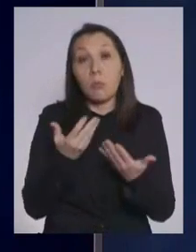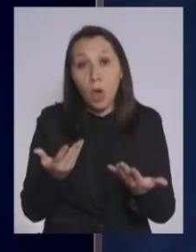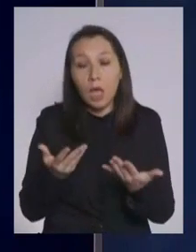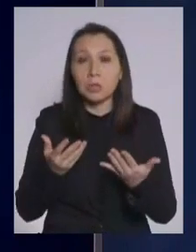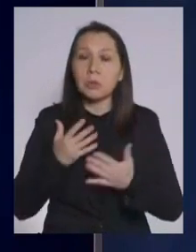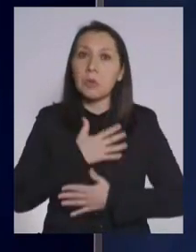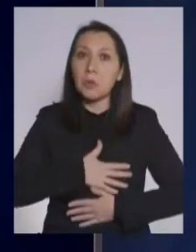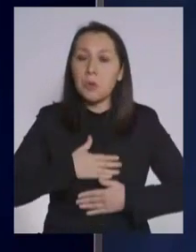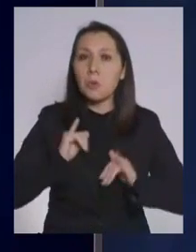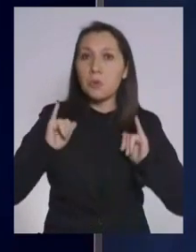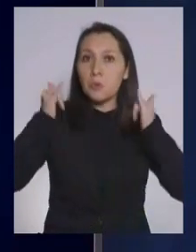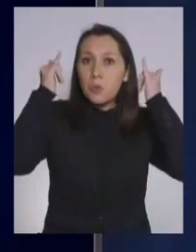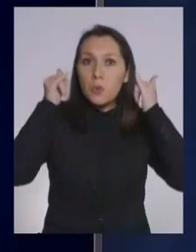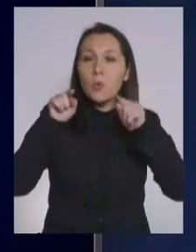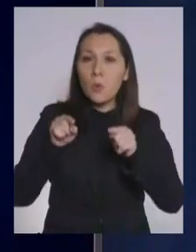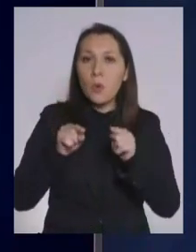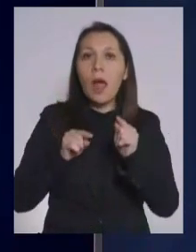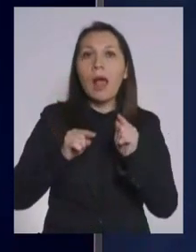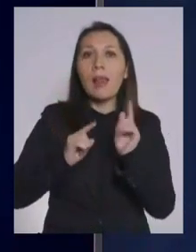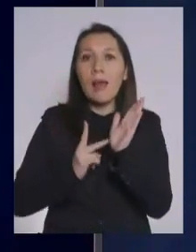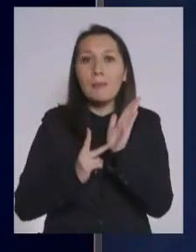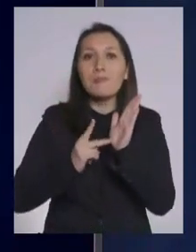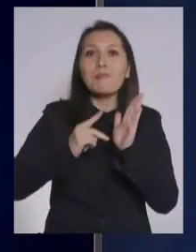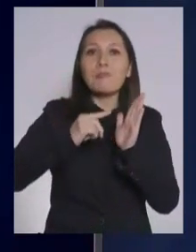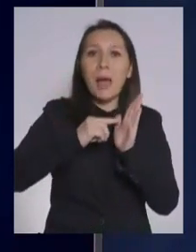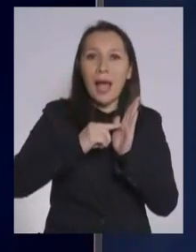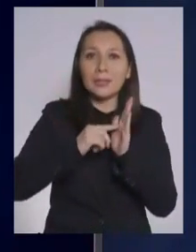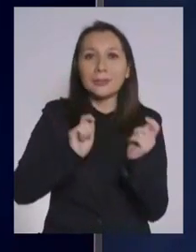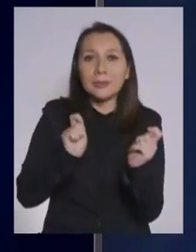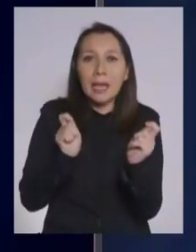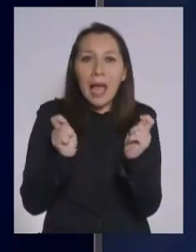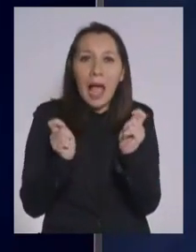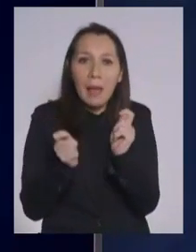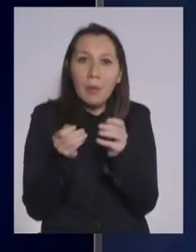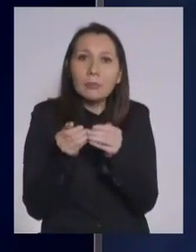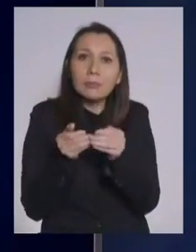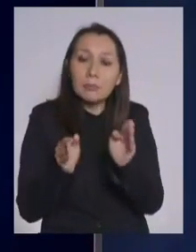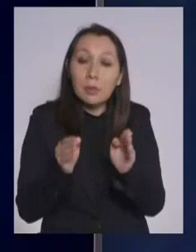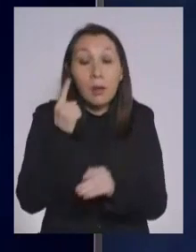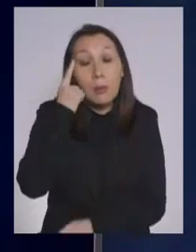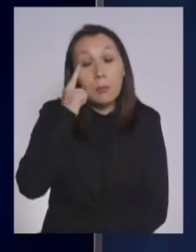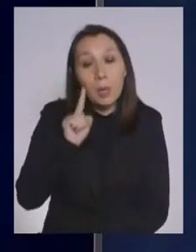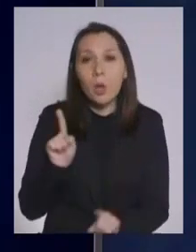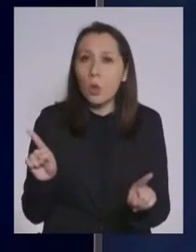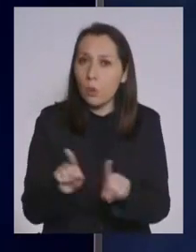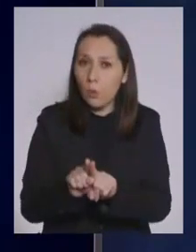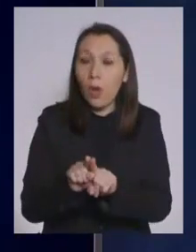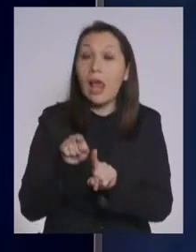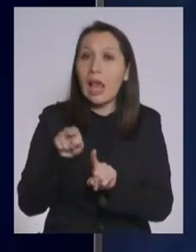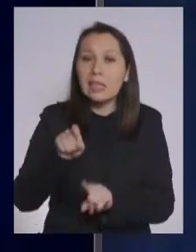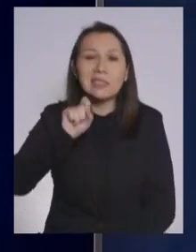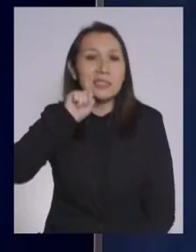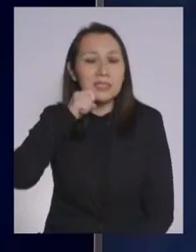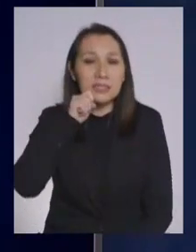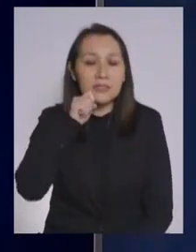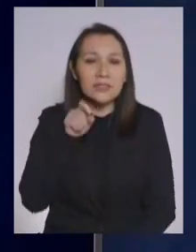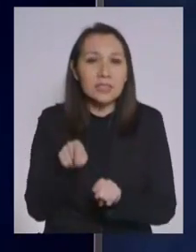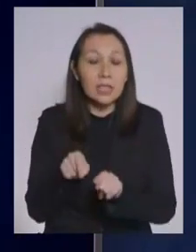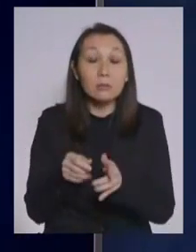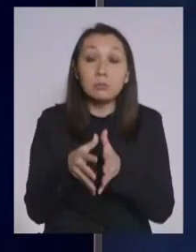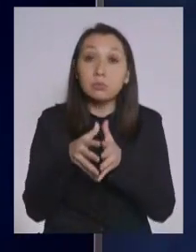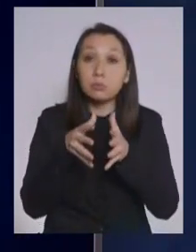y agradecemos este paso a transición, pero naturalmente que ello demanda una